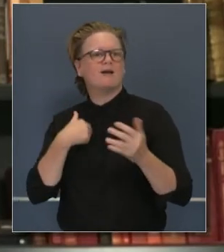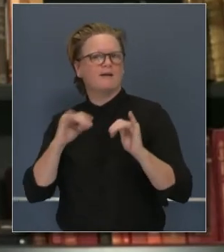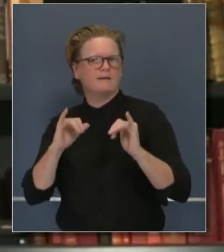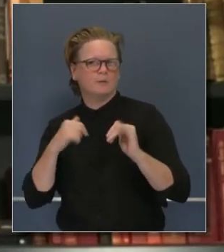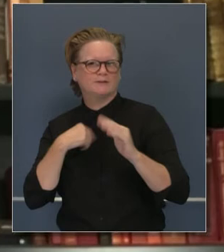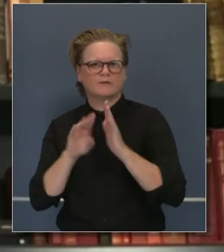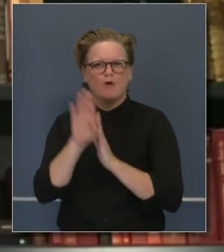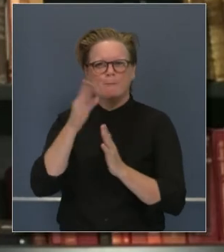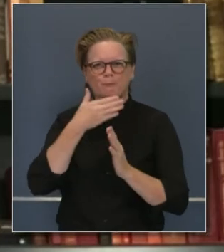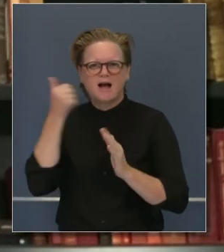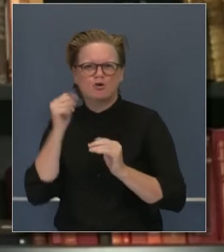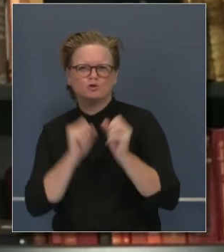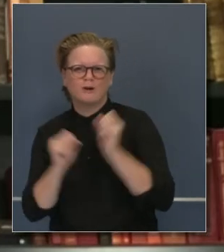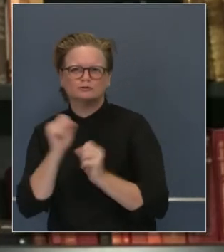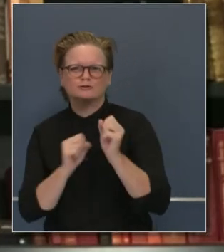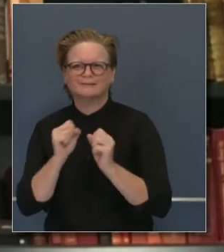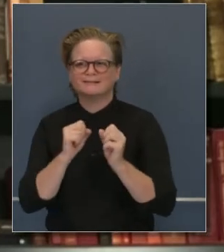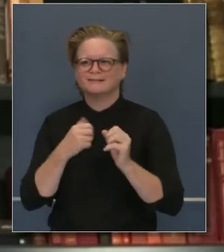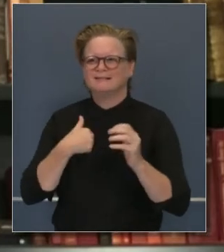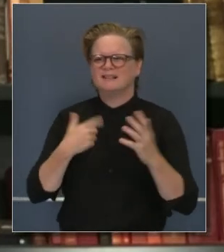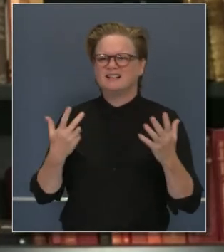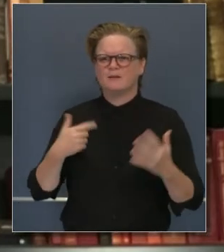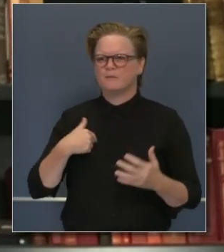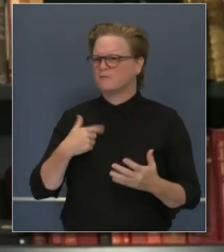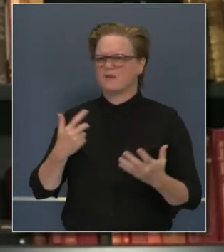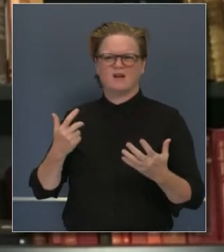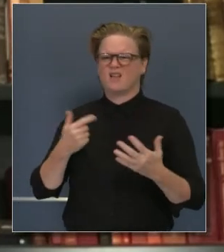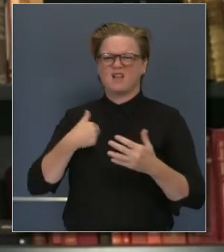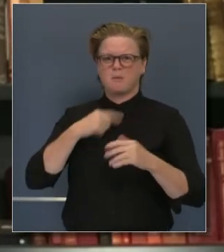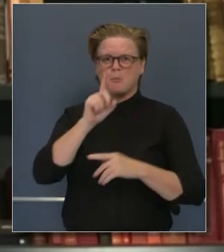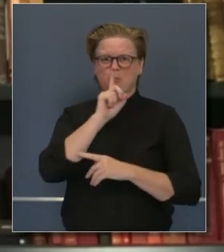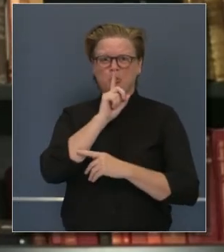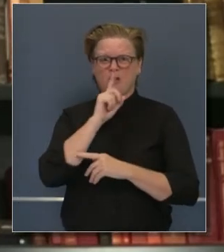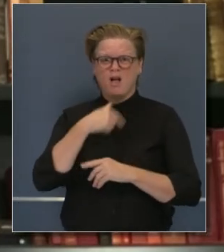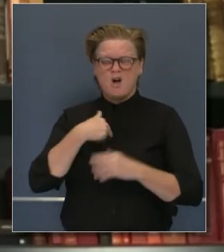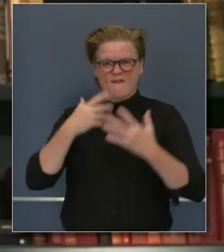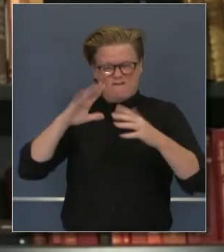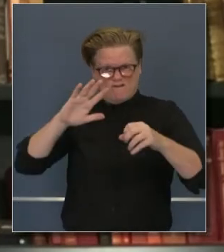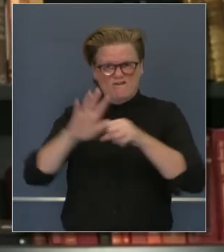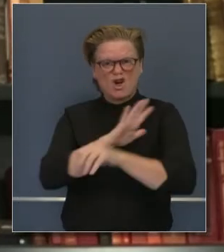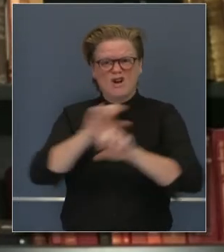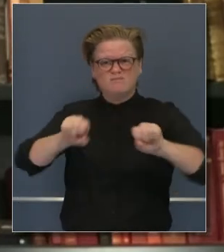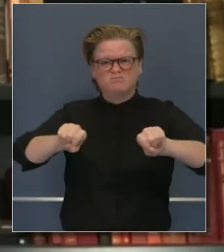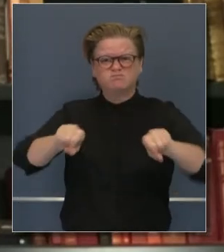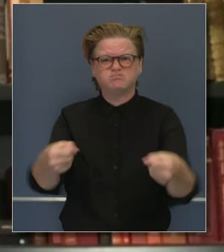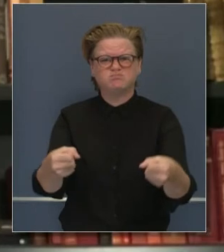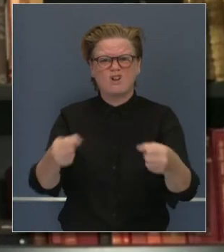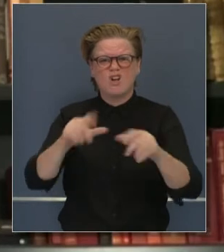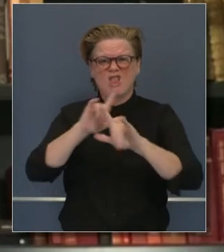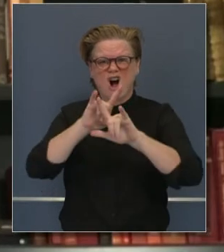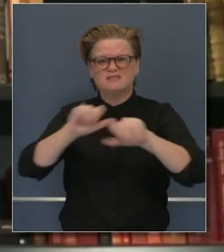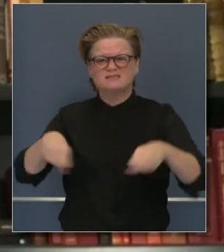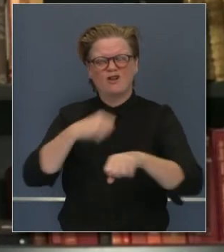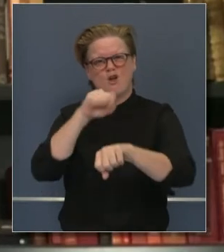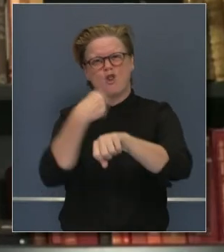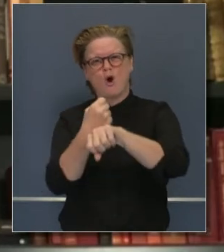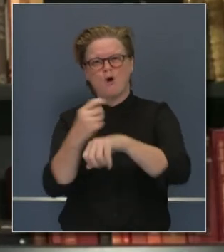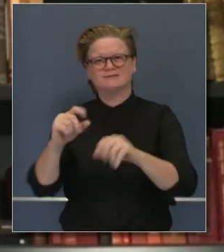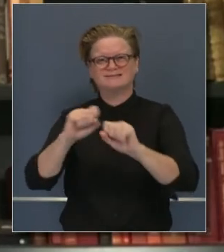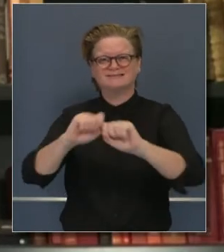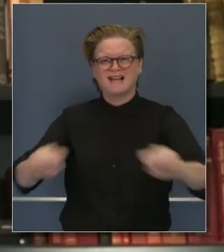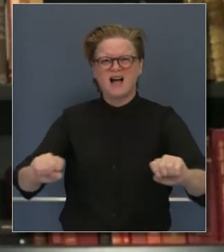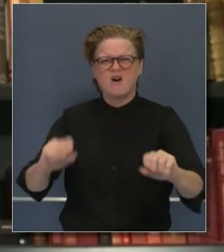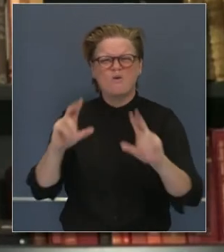más dirigida, quirúrgica, en lugar de cerrar todo el estado de California, en base a los datos actuales. Así que esta fue una